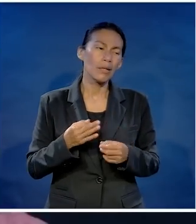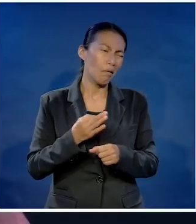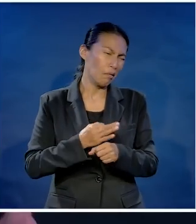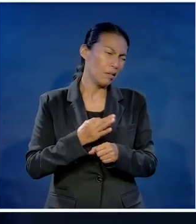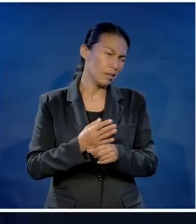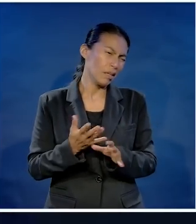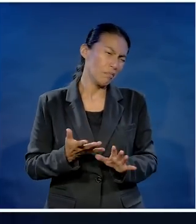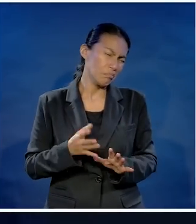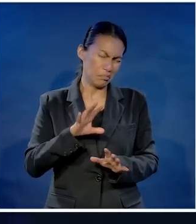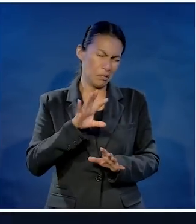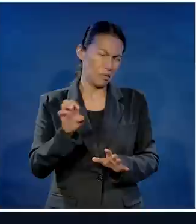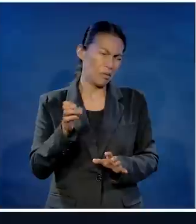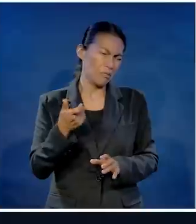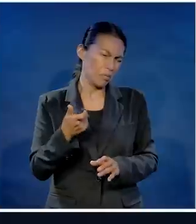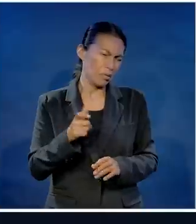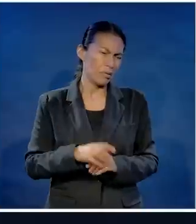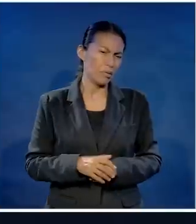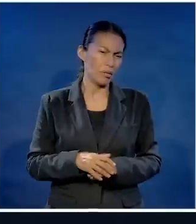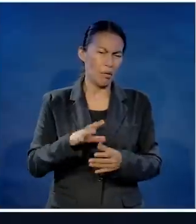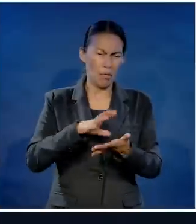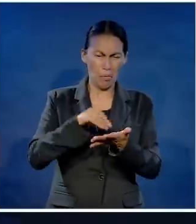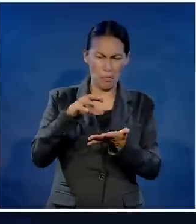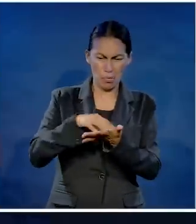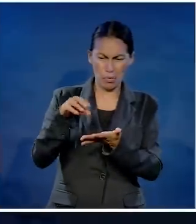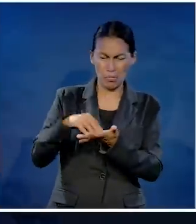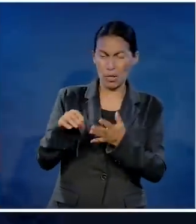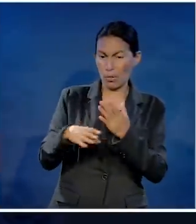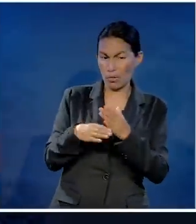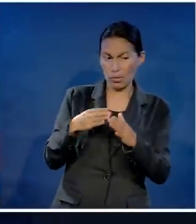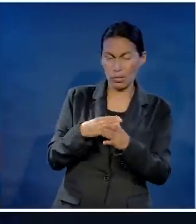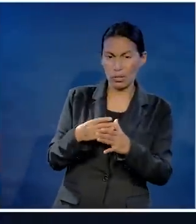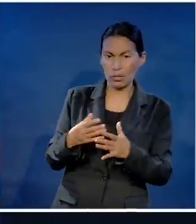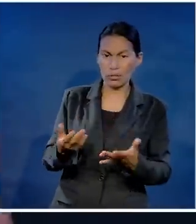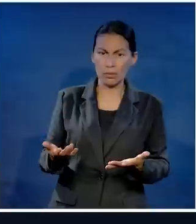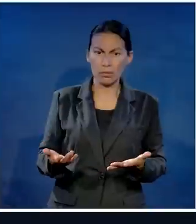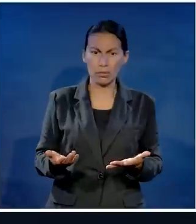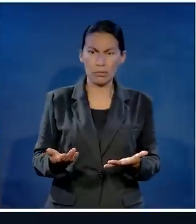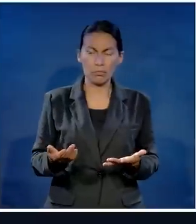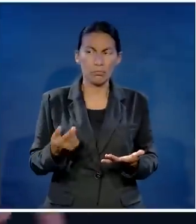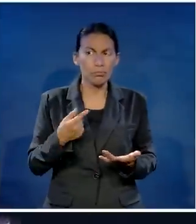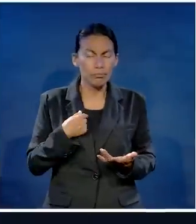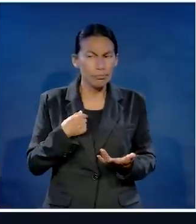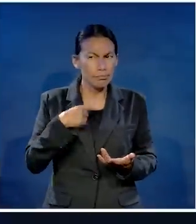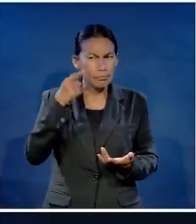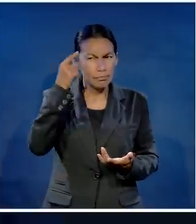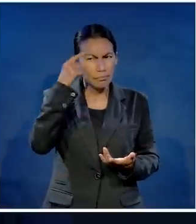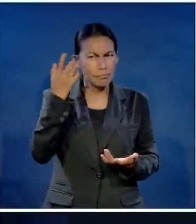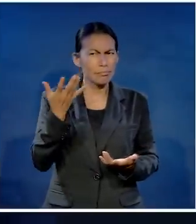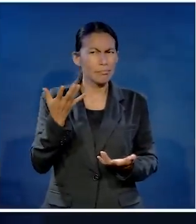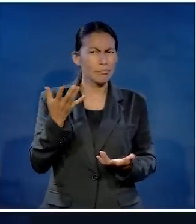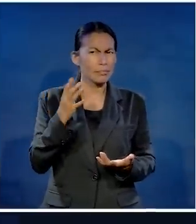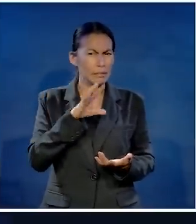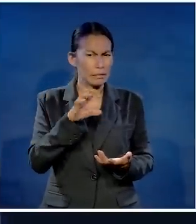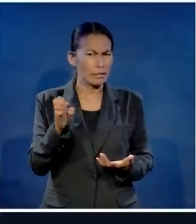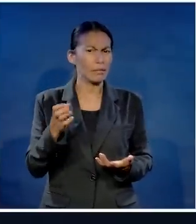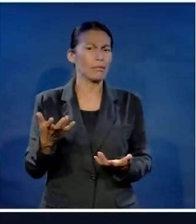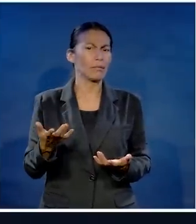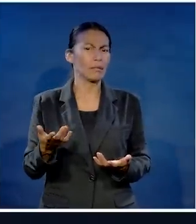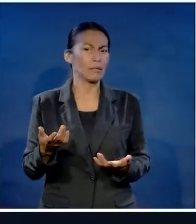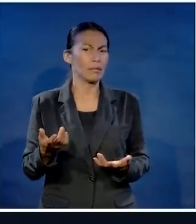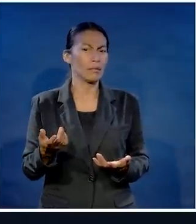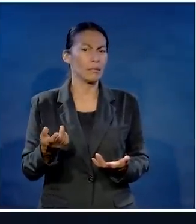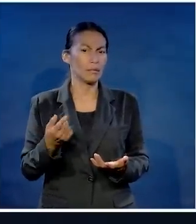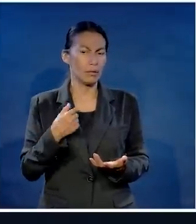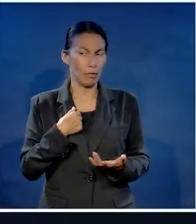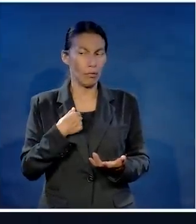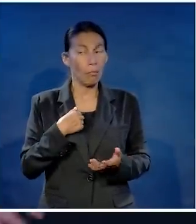Bueno, ¿cuánto se necesita? Mire, por ahorita, por lo menos déjeme 500 pesos para unas copias rápido, lo que tengo que mover. Y 500